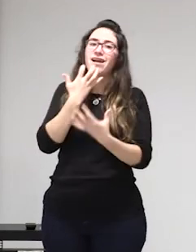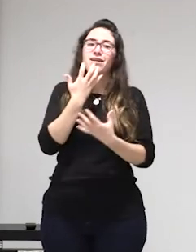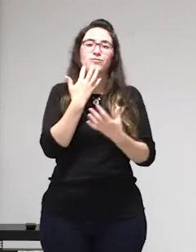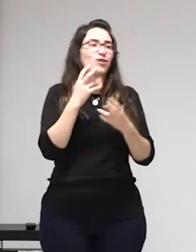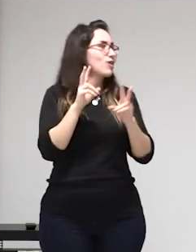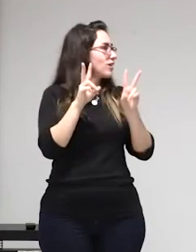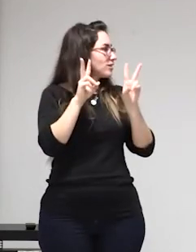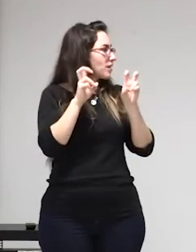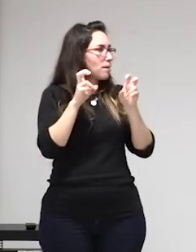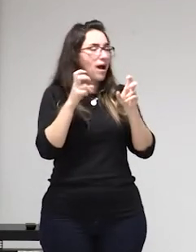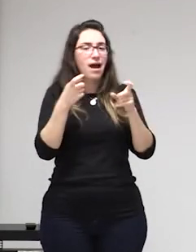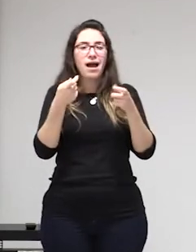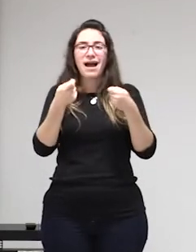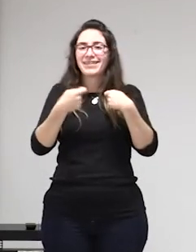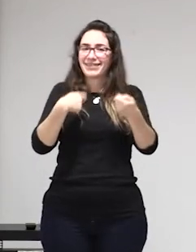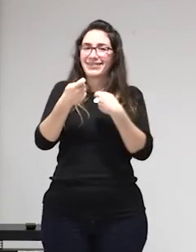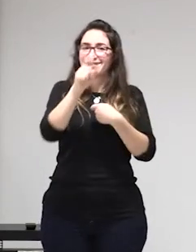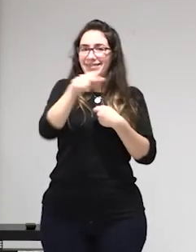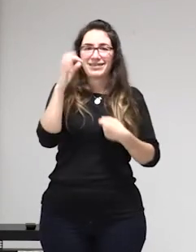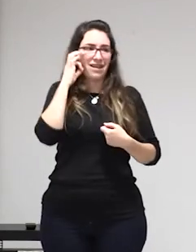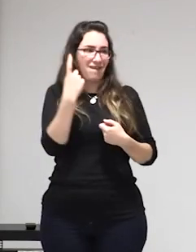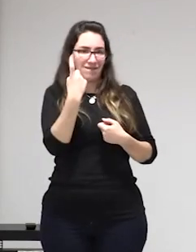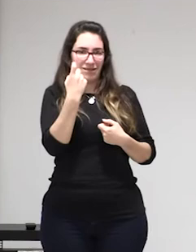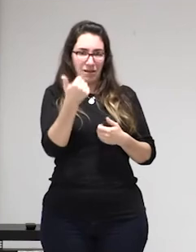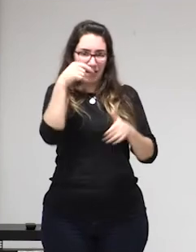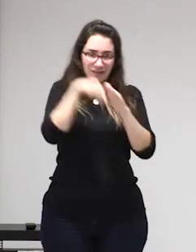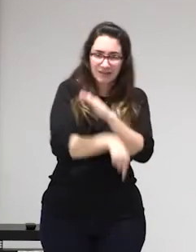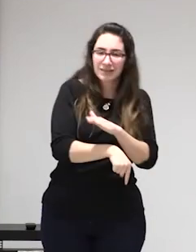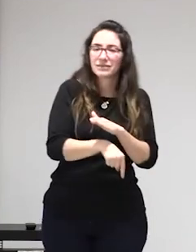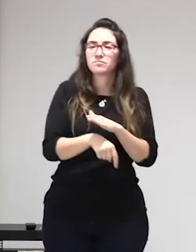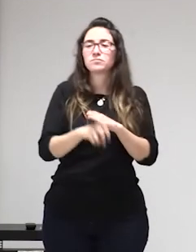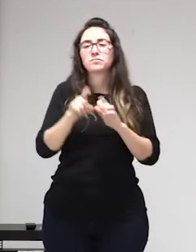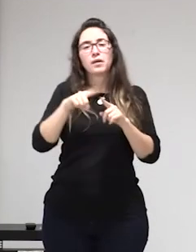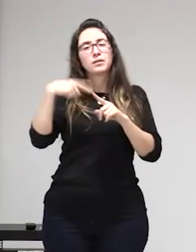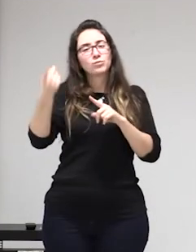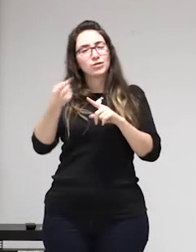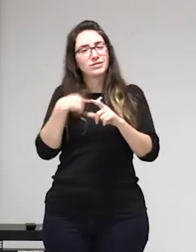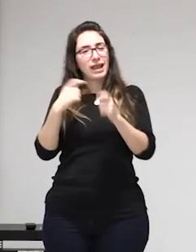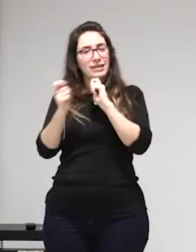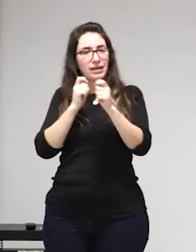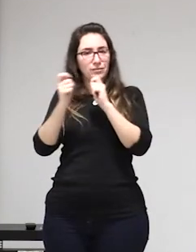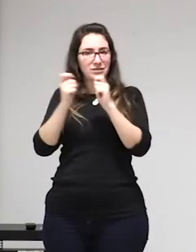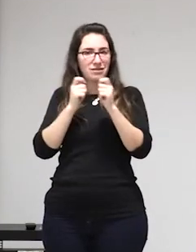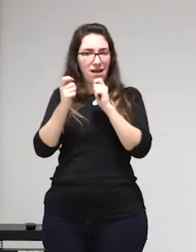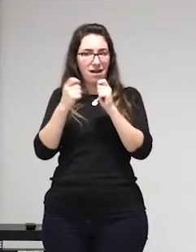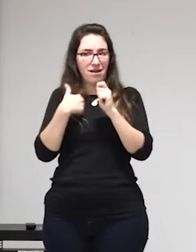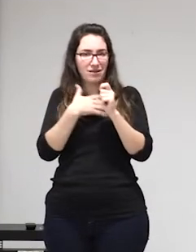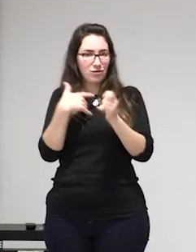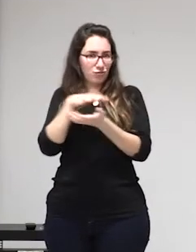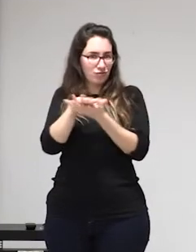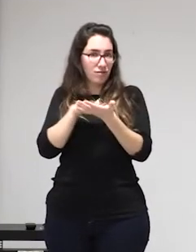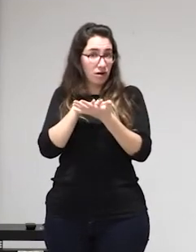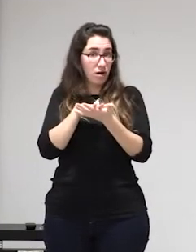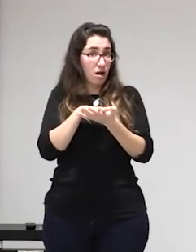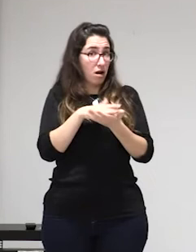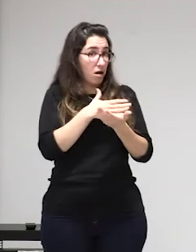son sagrados y tienen que ser respetados eso eso es lo que lo que hay que hacer vamos a ir a